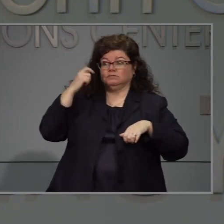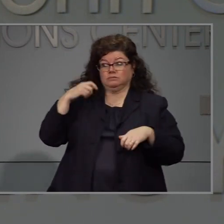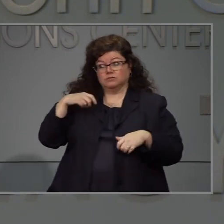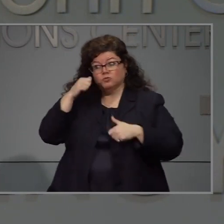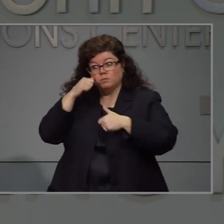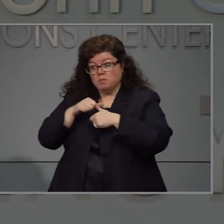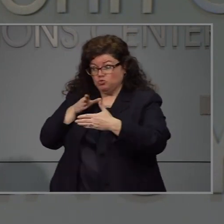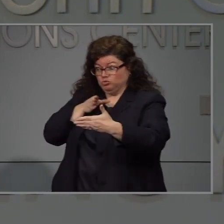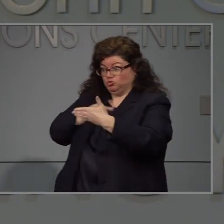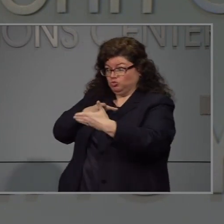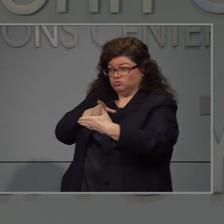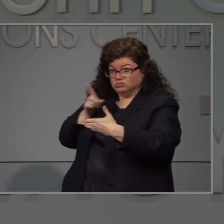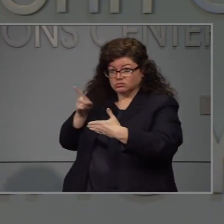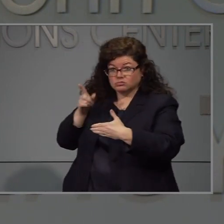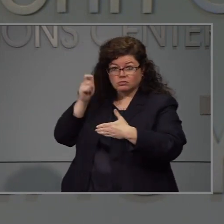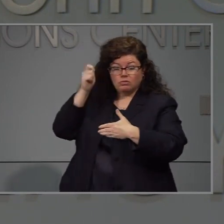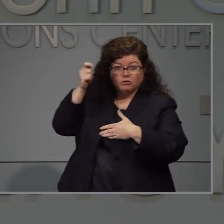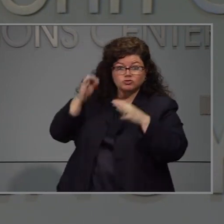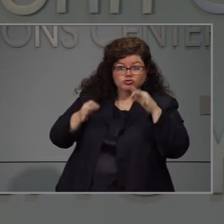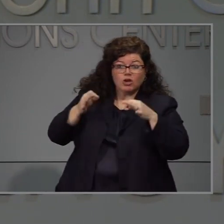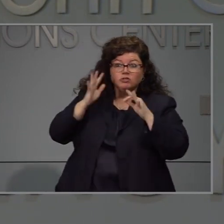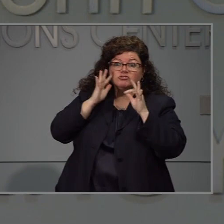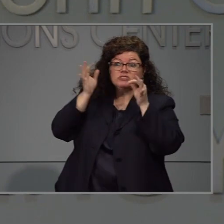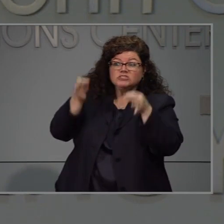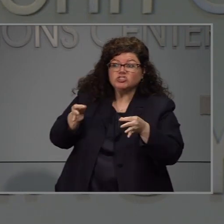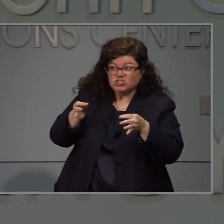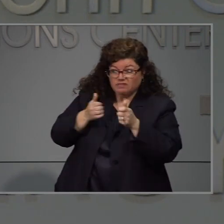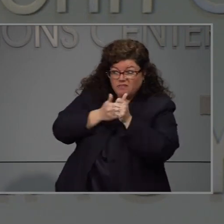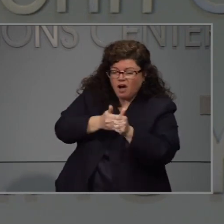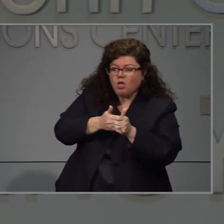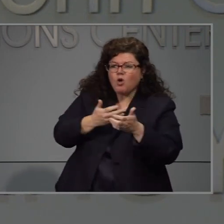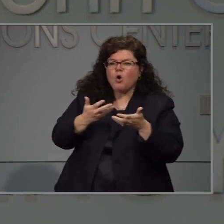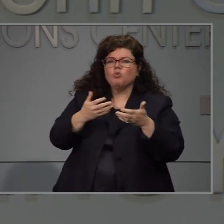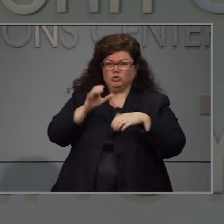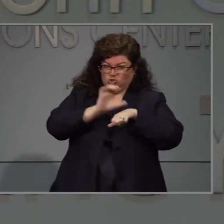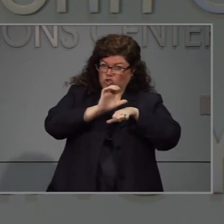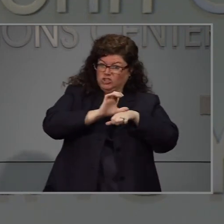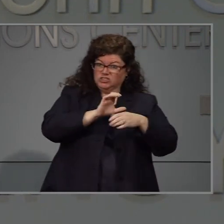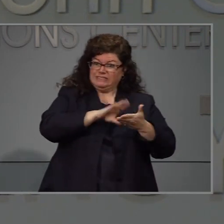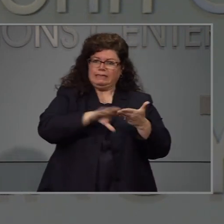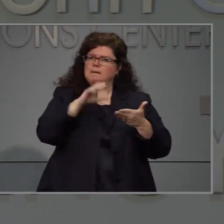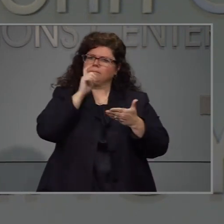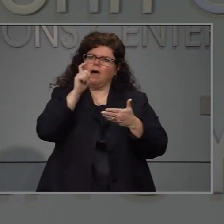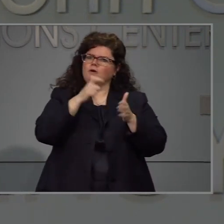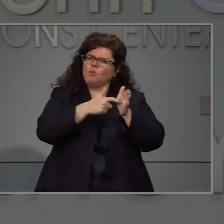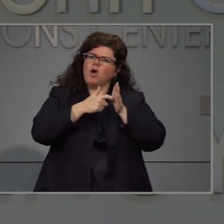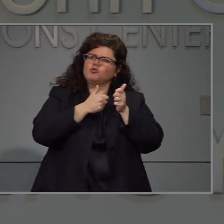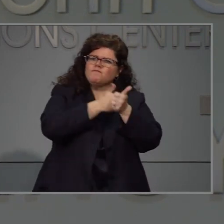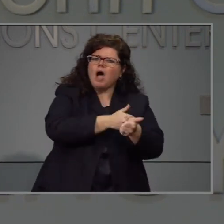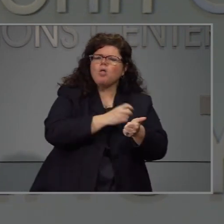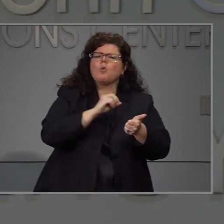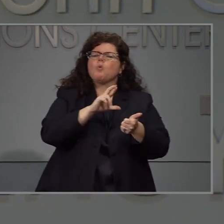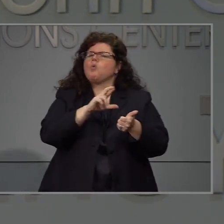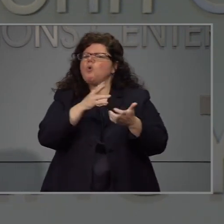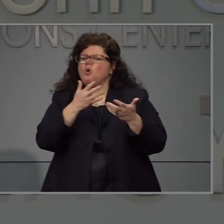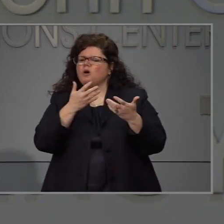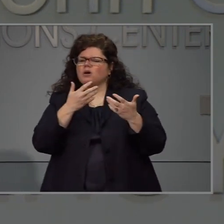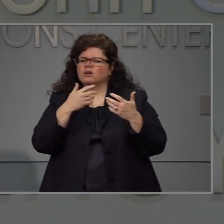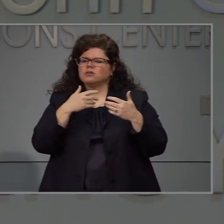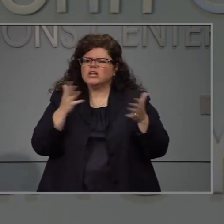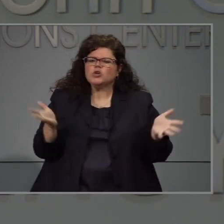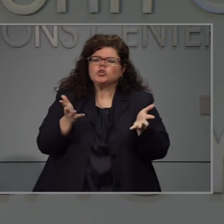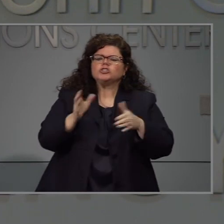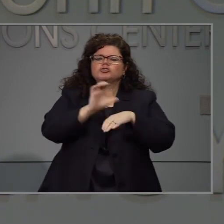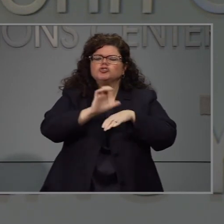y el los jueces están determinando el fin de semana. Usted está viendo una excepción de